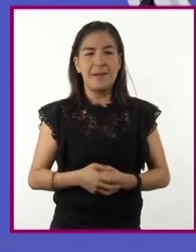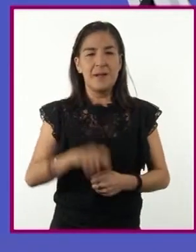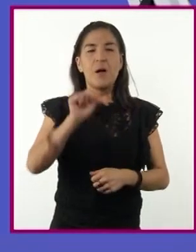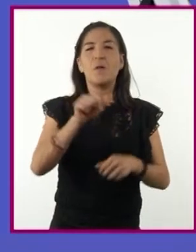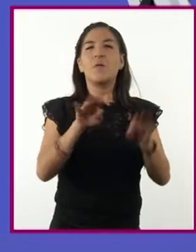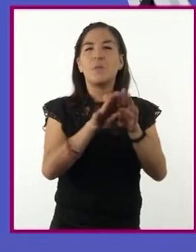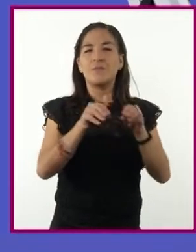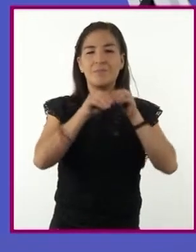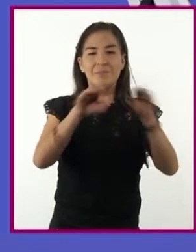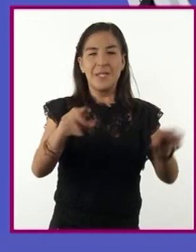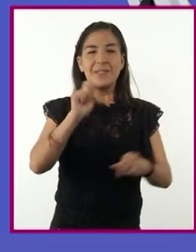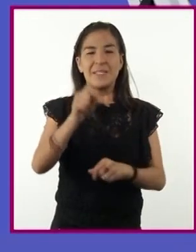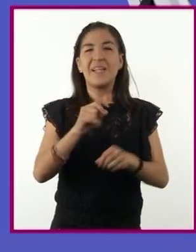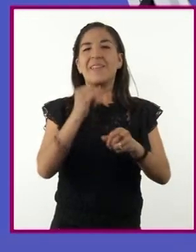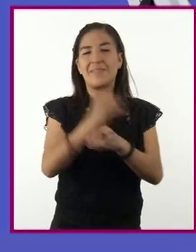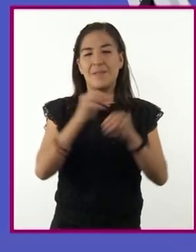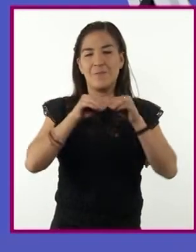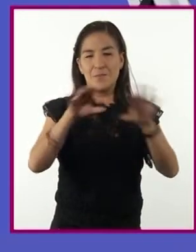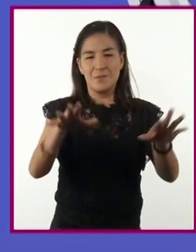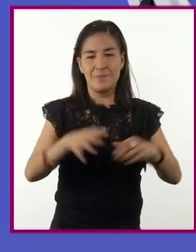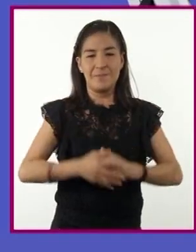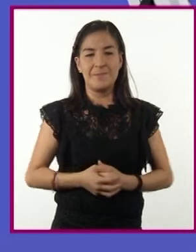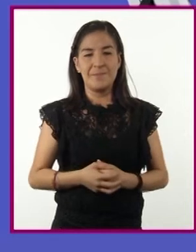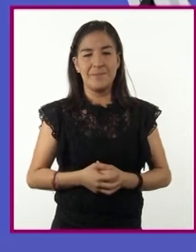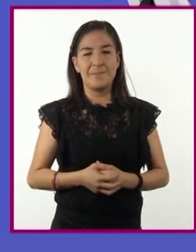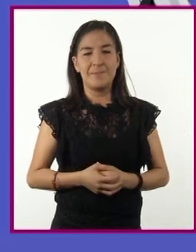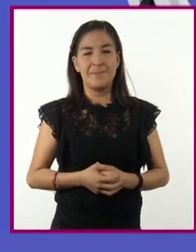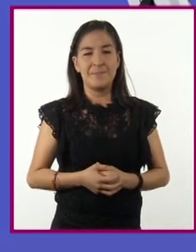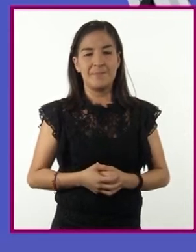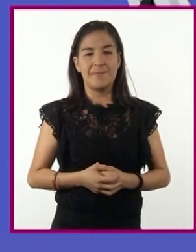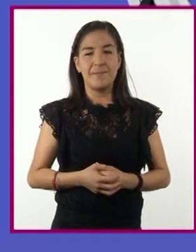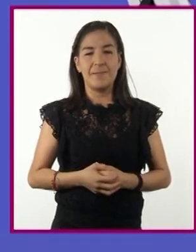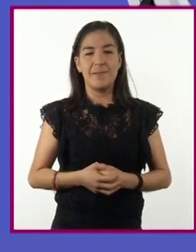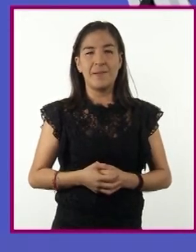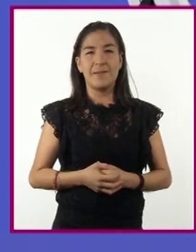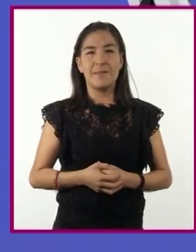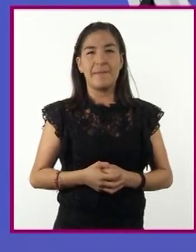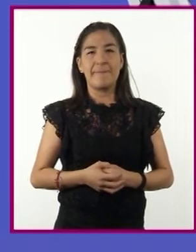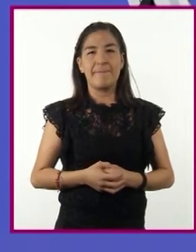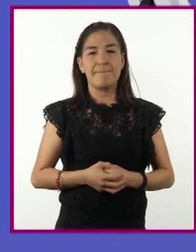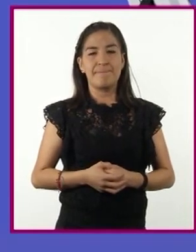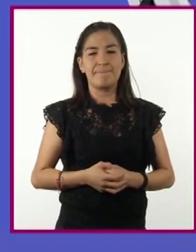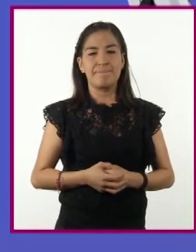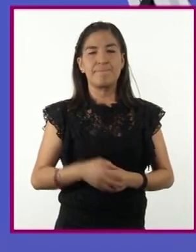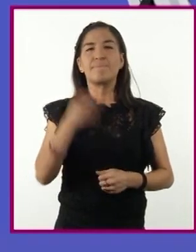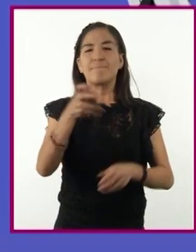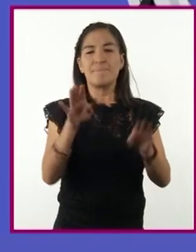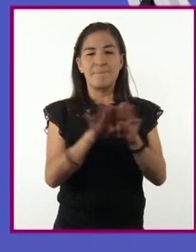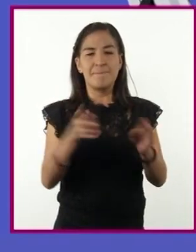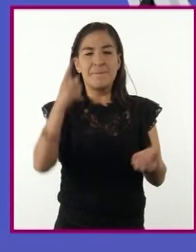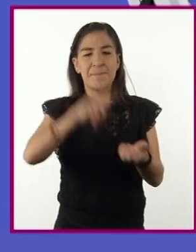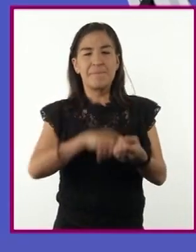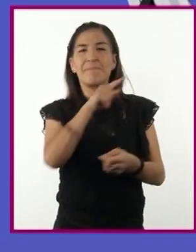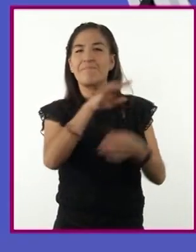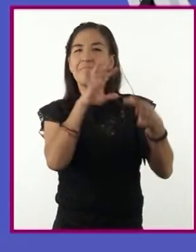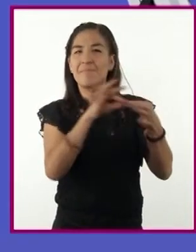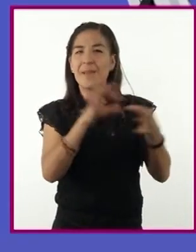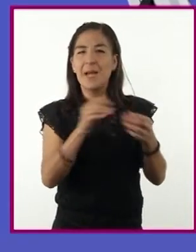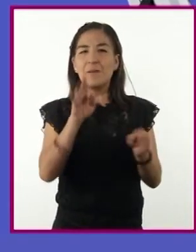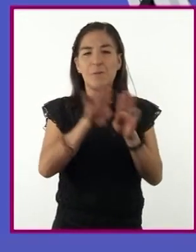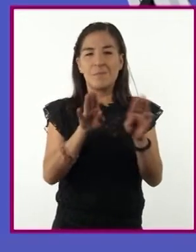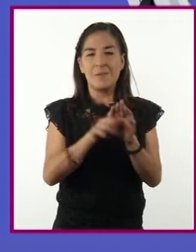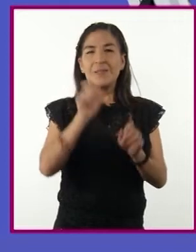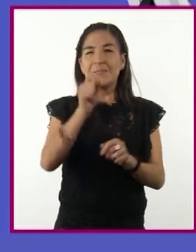en diagonal difusión. José Carlos buscó las palabras escritas en diagonal.